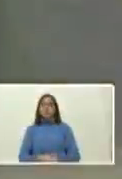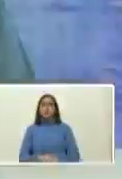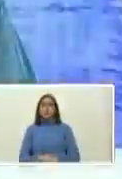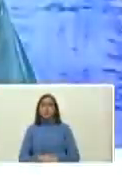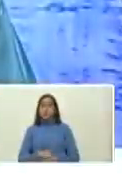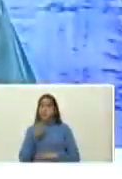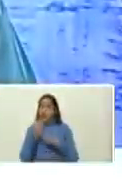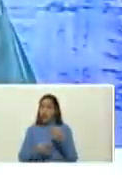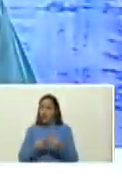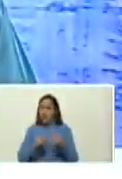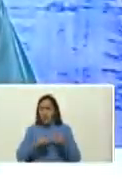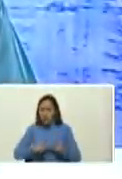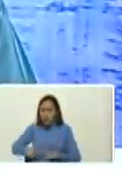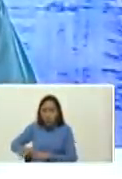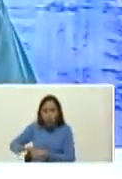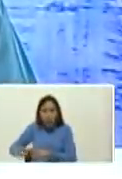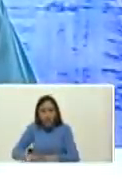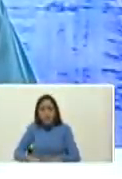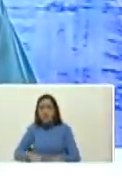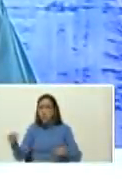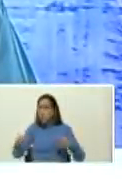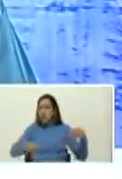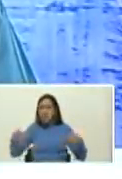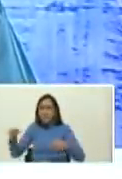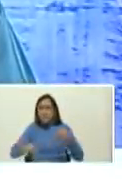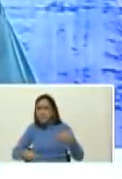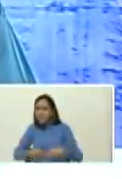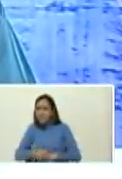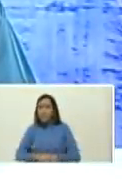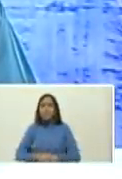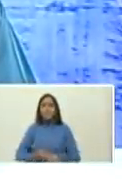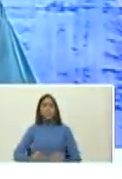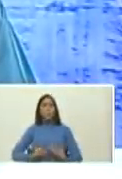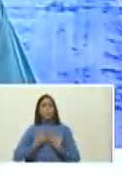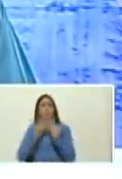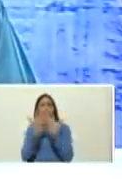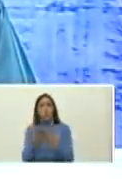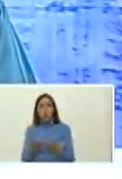creando los espacios para la expresión